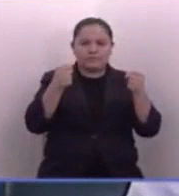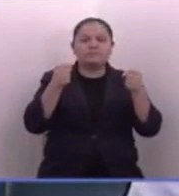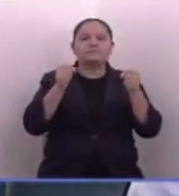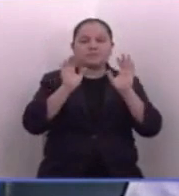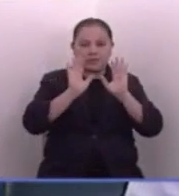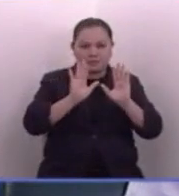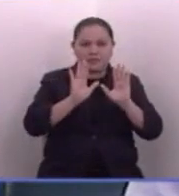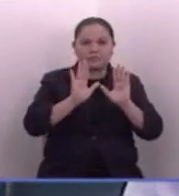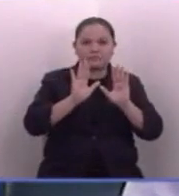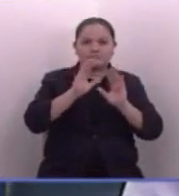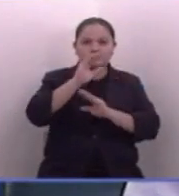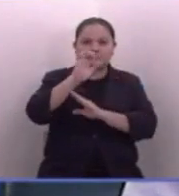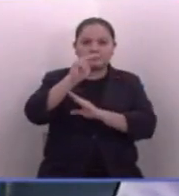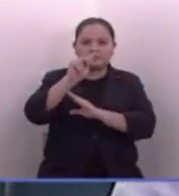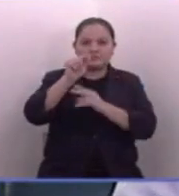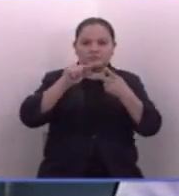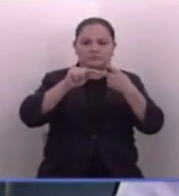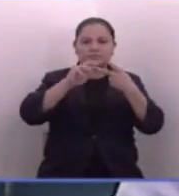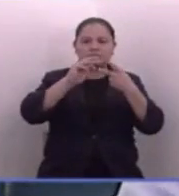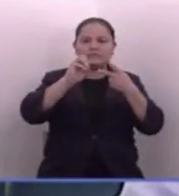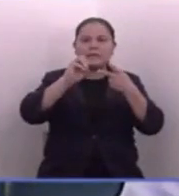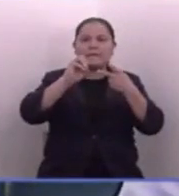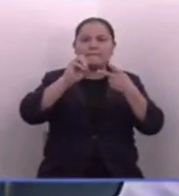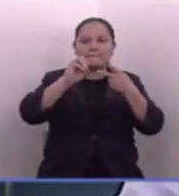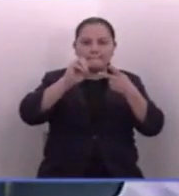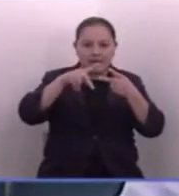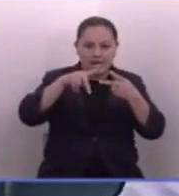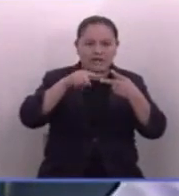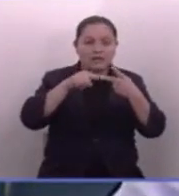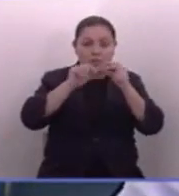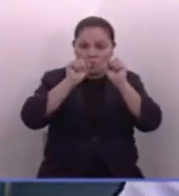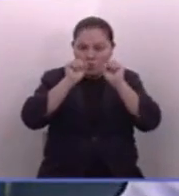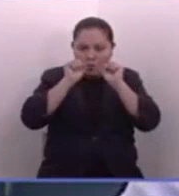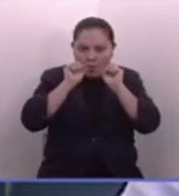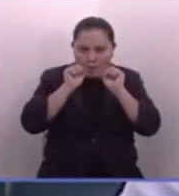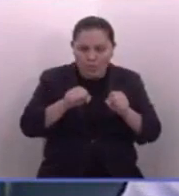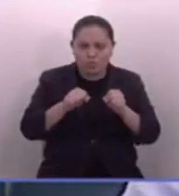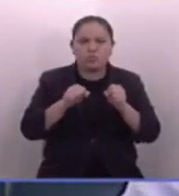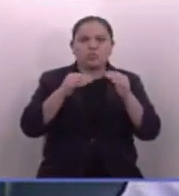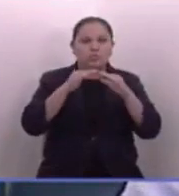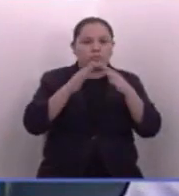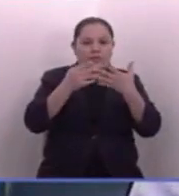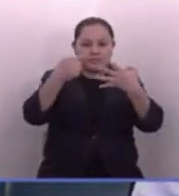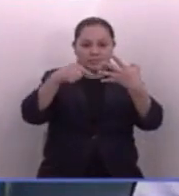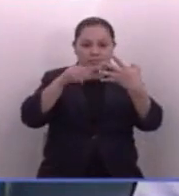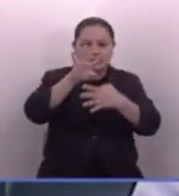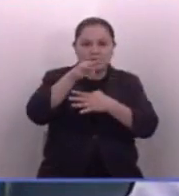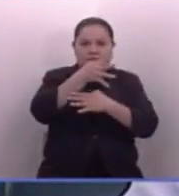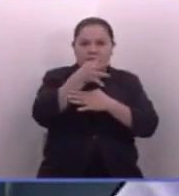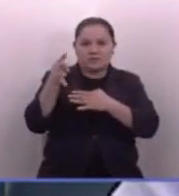Tanto el CENTA como el MAC lograron ser ellos los que hacían los listados de los agricultores.